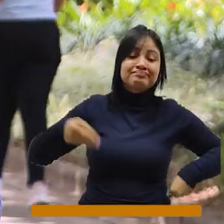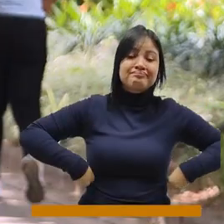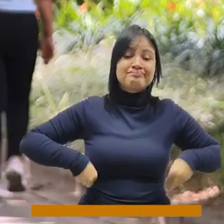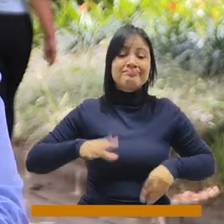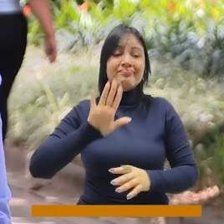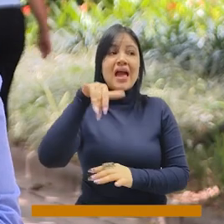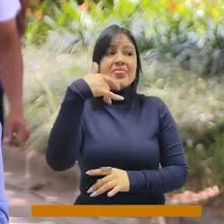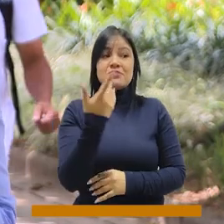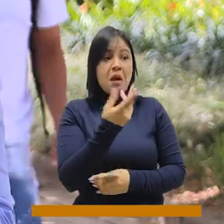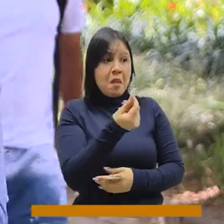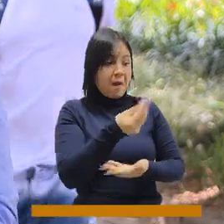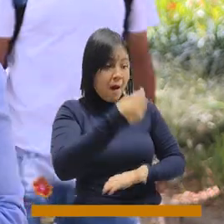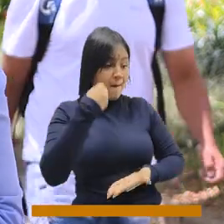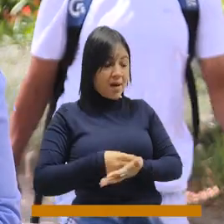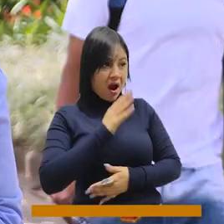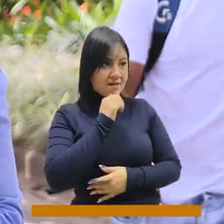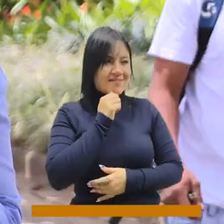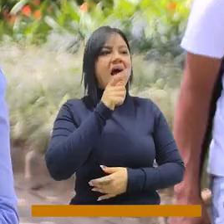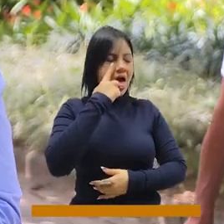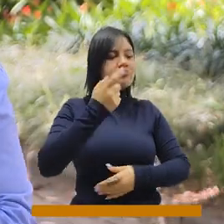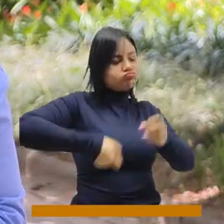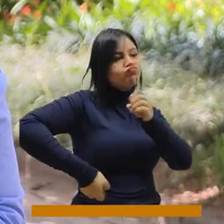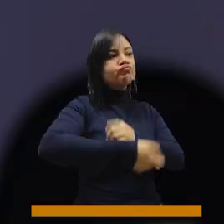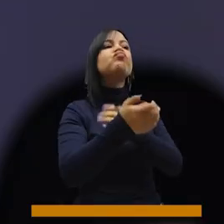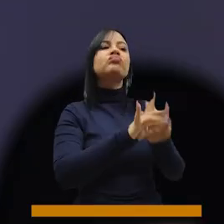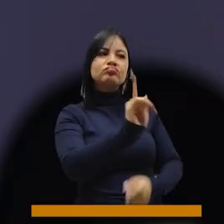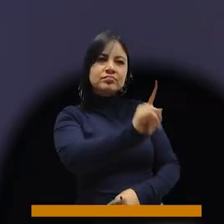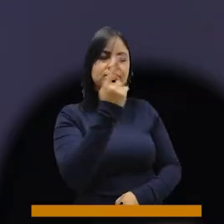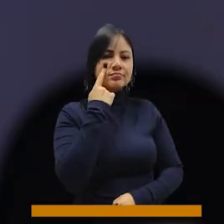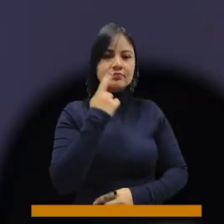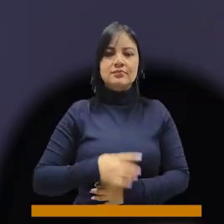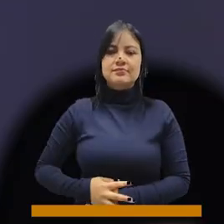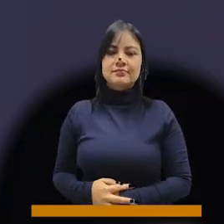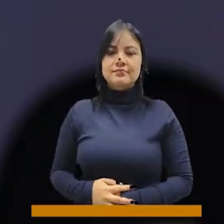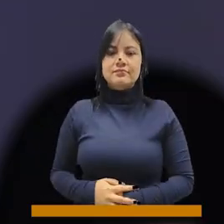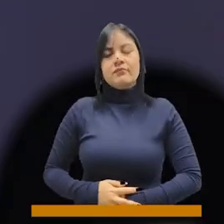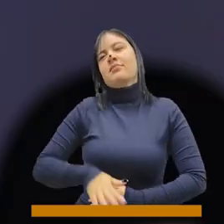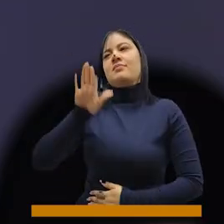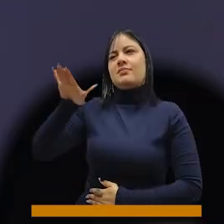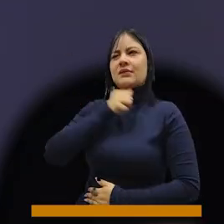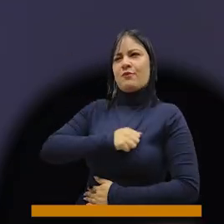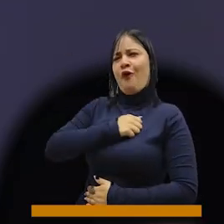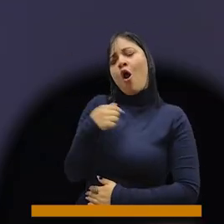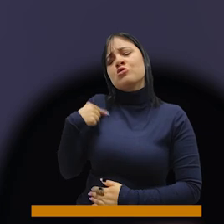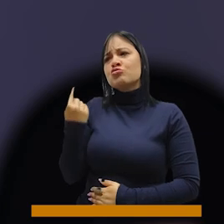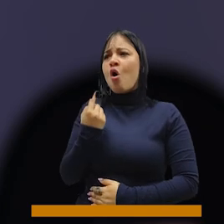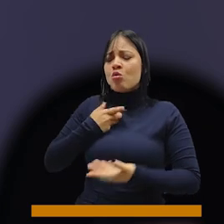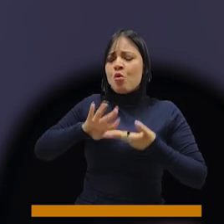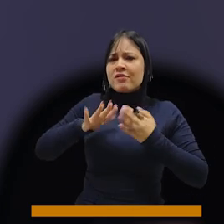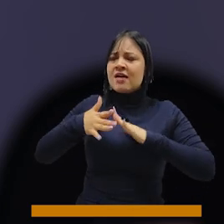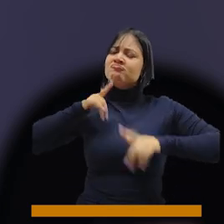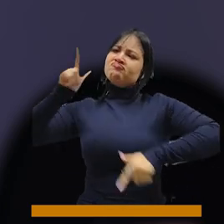amenazados porque no pagan el dinero que ellos les exigen. No nos dejen solos en esta batalla como comunidad. Y